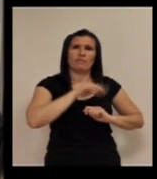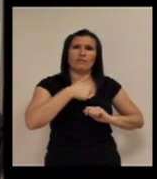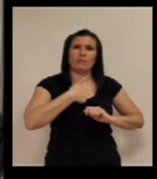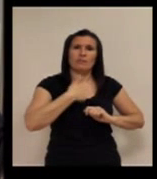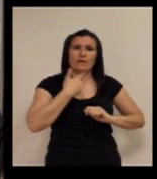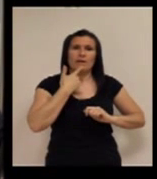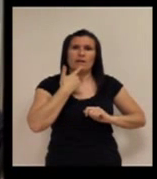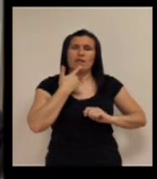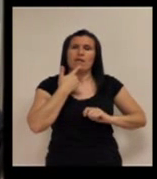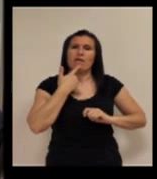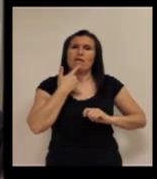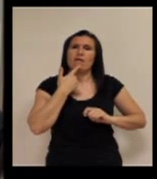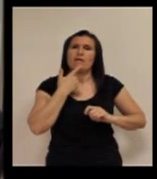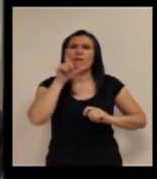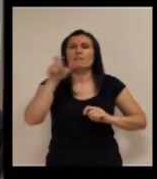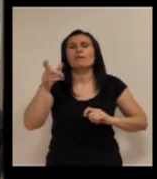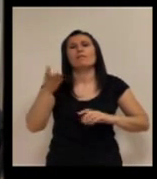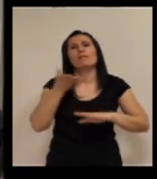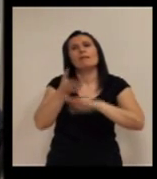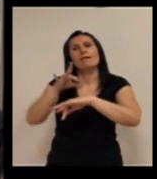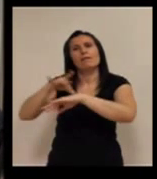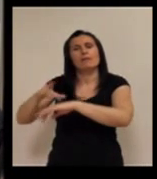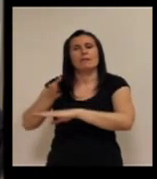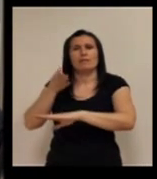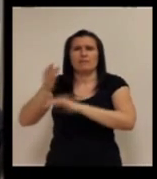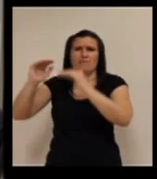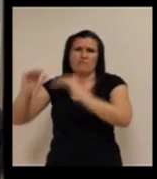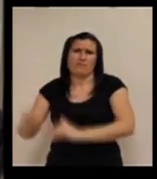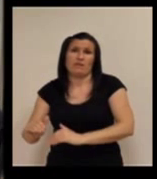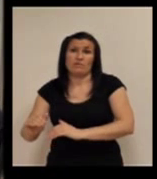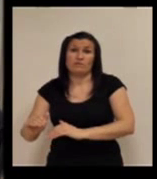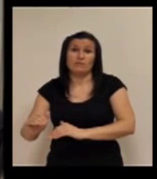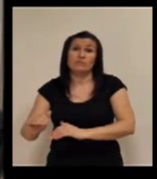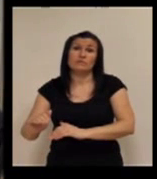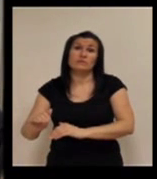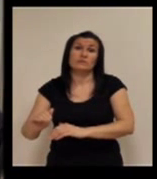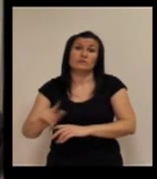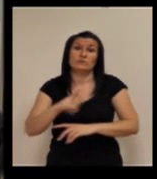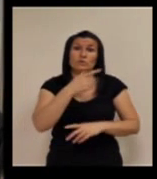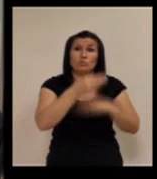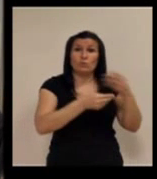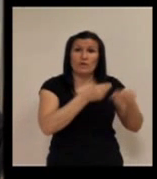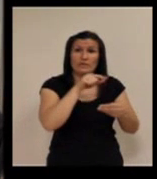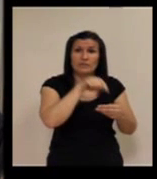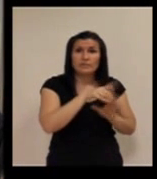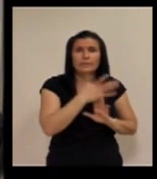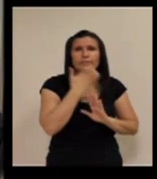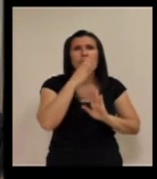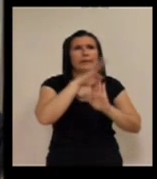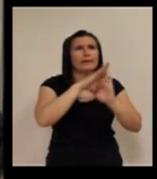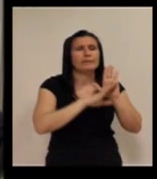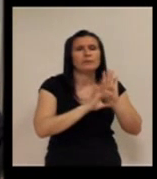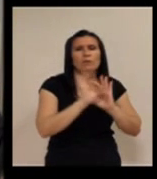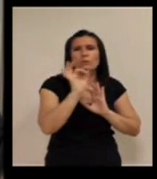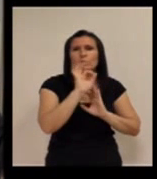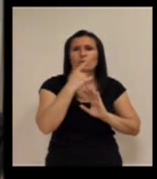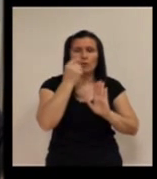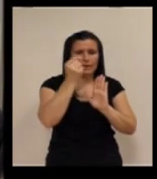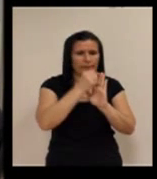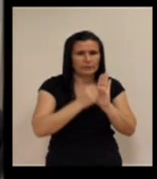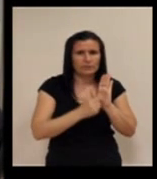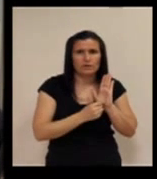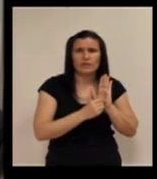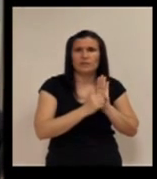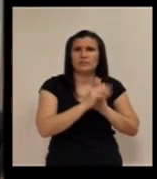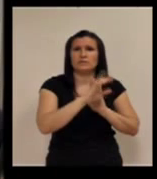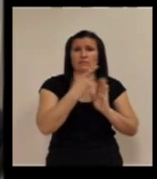aporta para desviar menos pacientes a la atención primaria. Cuando le desvías, porque los parámetros, porque la tendencia,